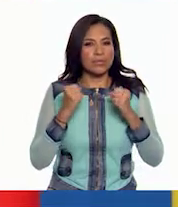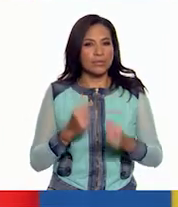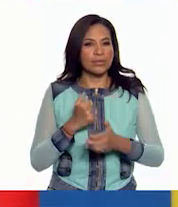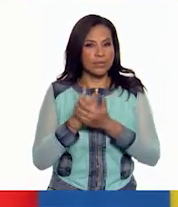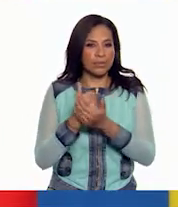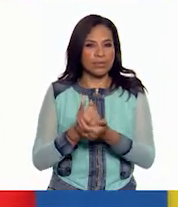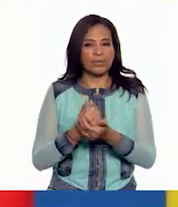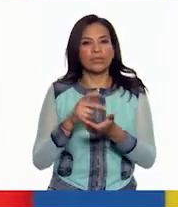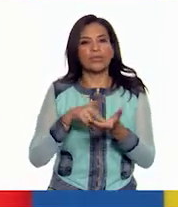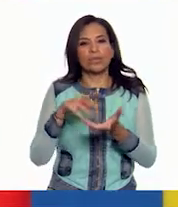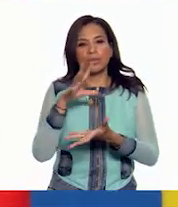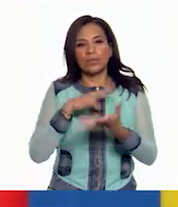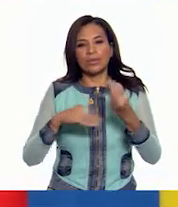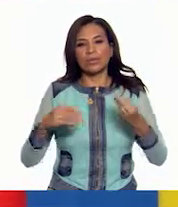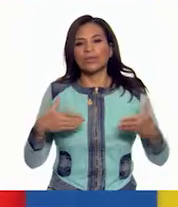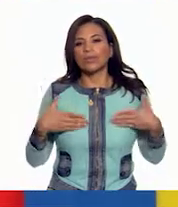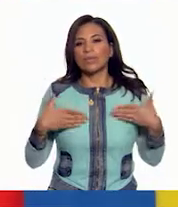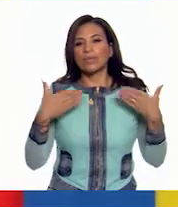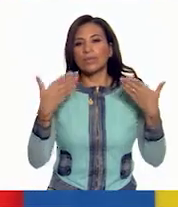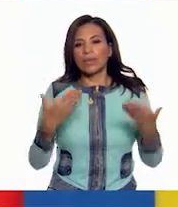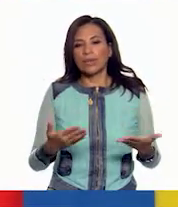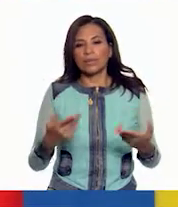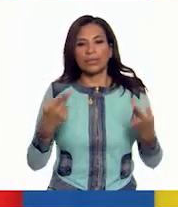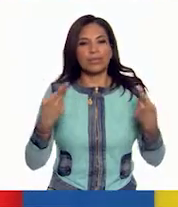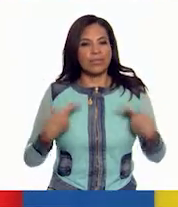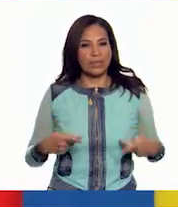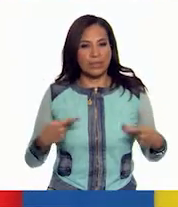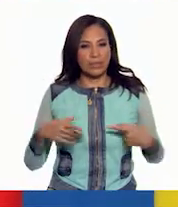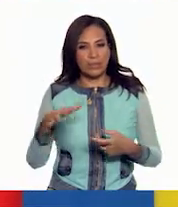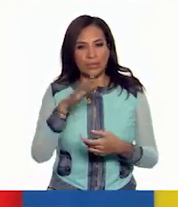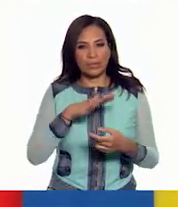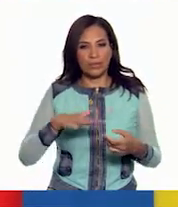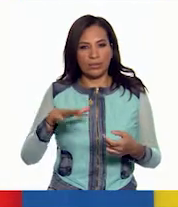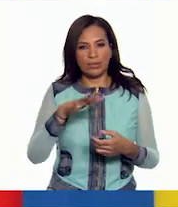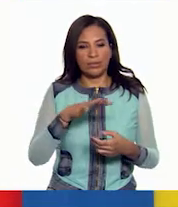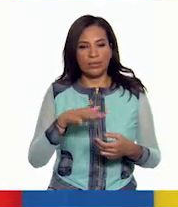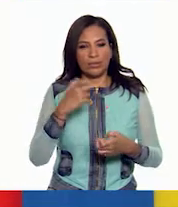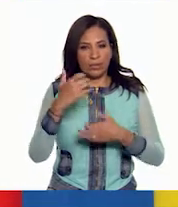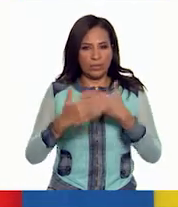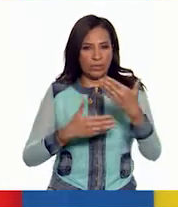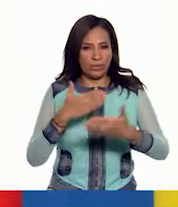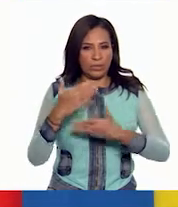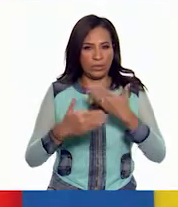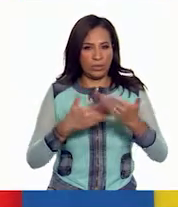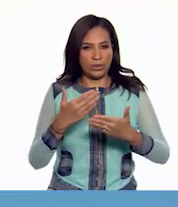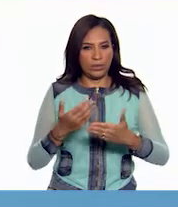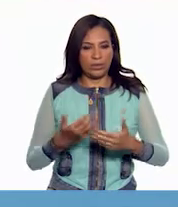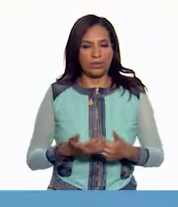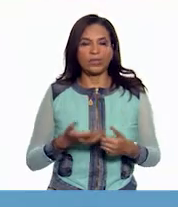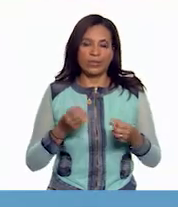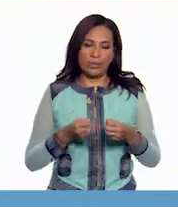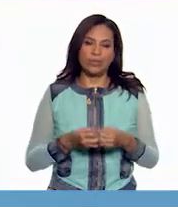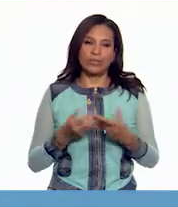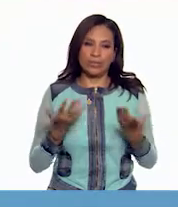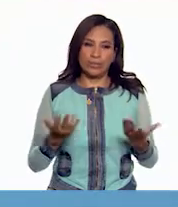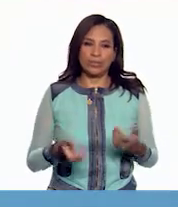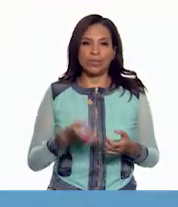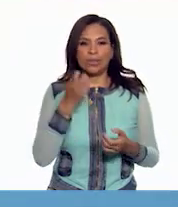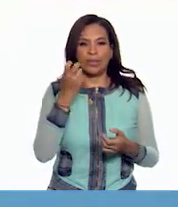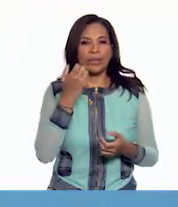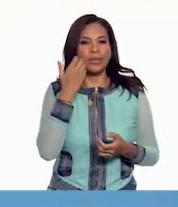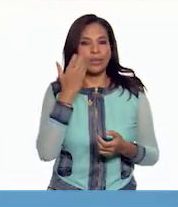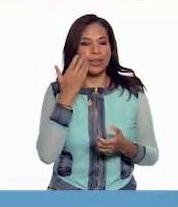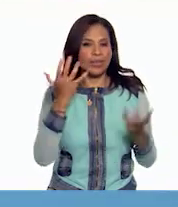ayudaría a recuperar la confianza de los ciudadanos en nuestros procesos. ¡Claro! Esa era la